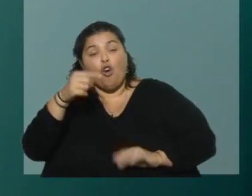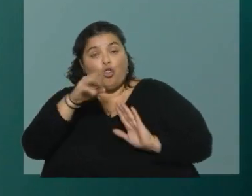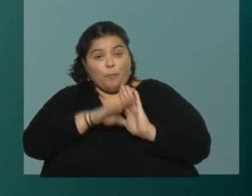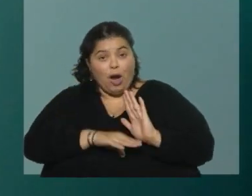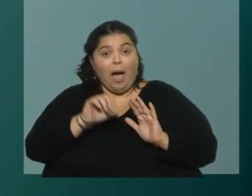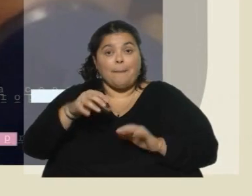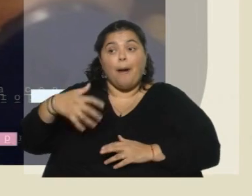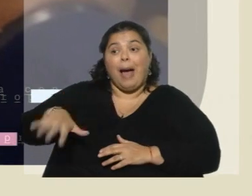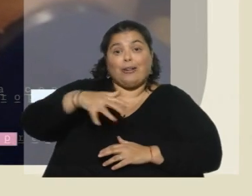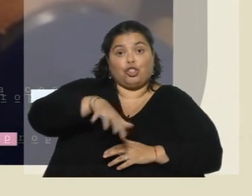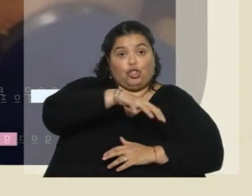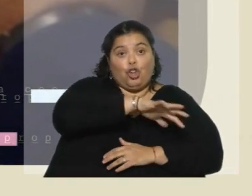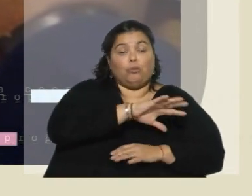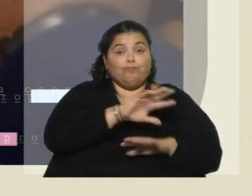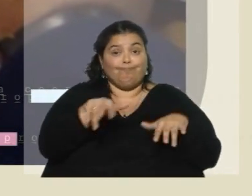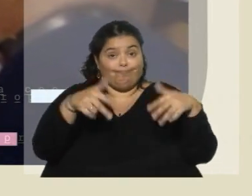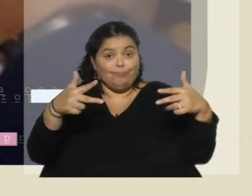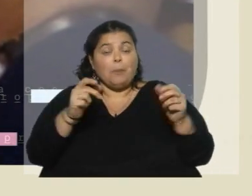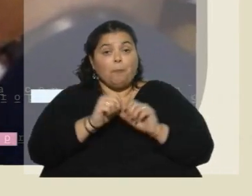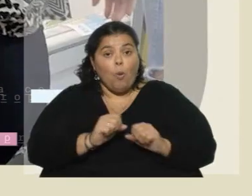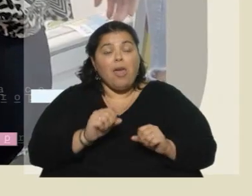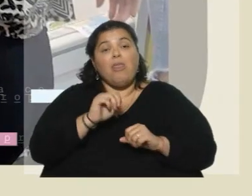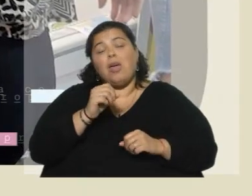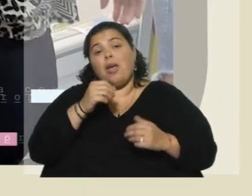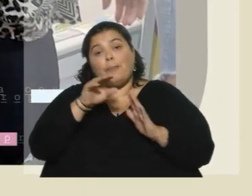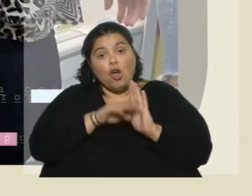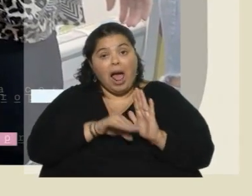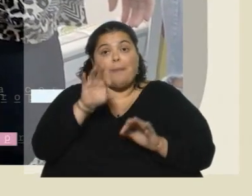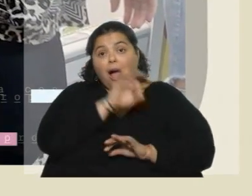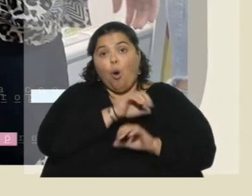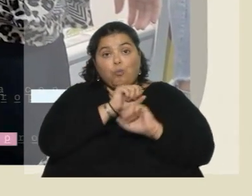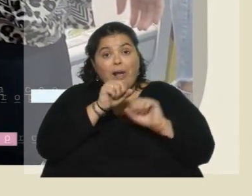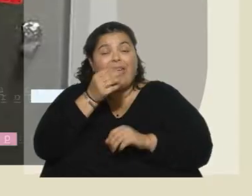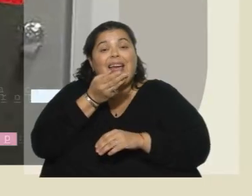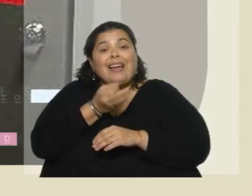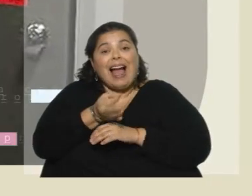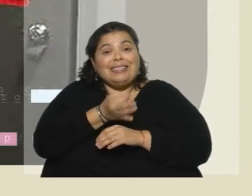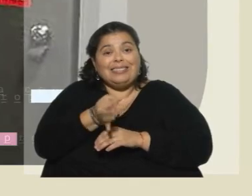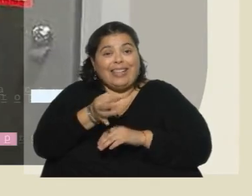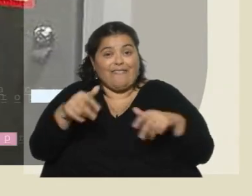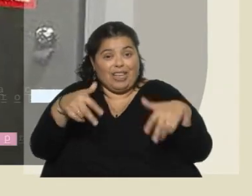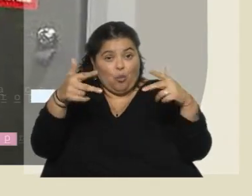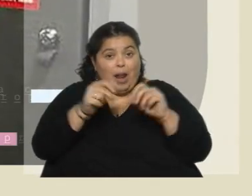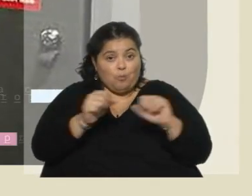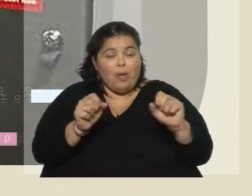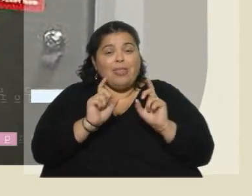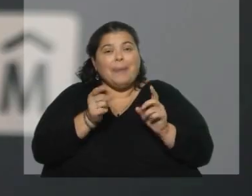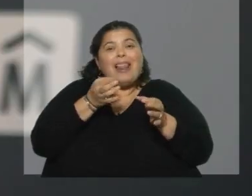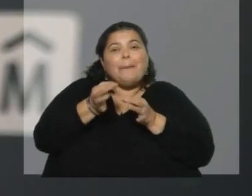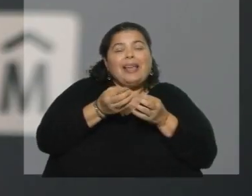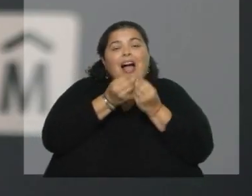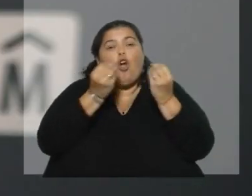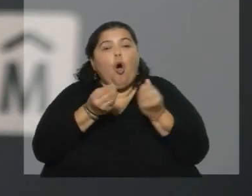Zoom, vecinos y vecinas que estén o no en el programa pueden sumarse a una clase virtual. También era un debe que tenía Uruguay.